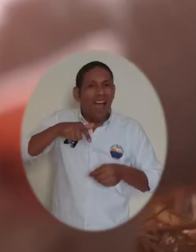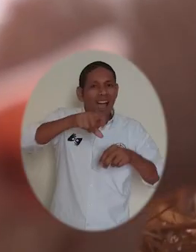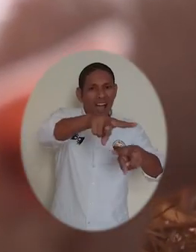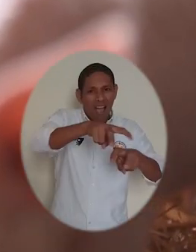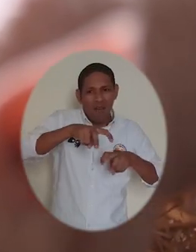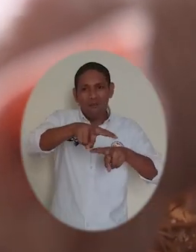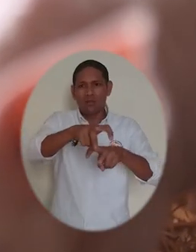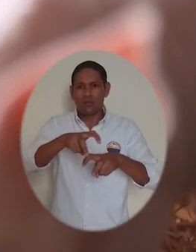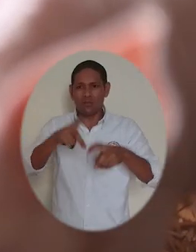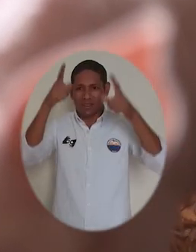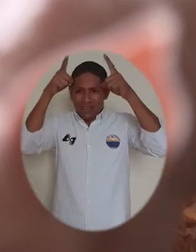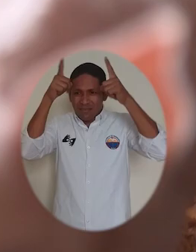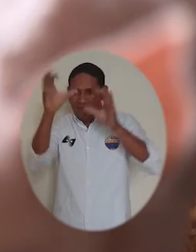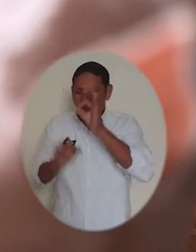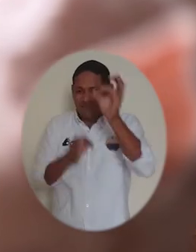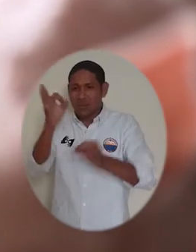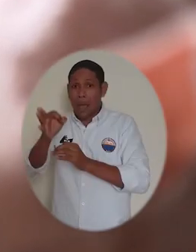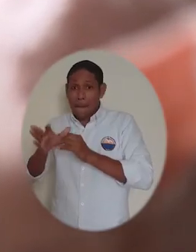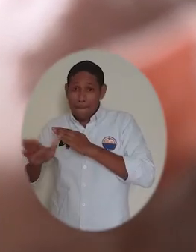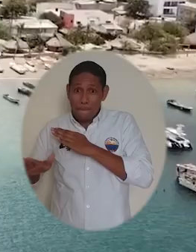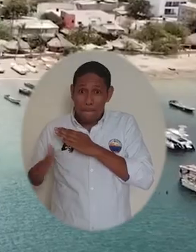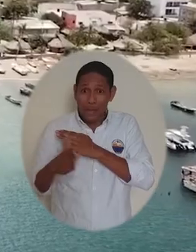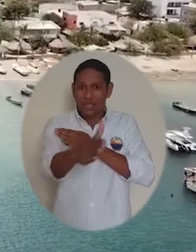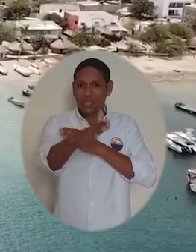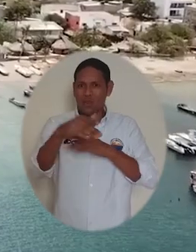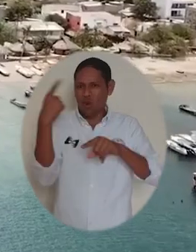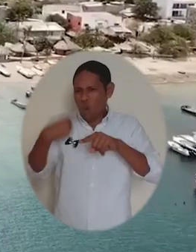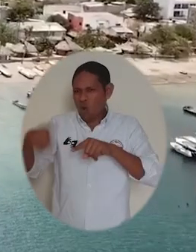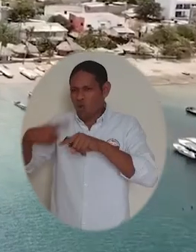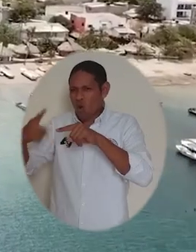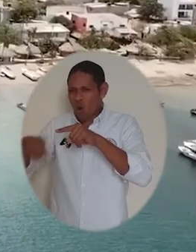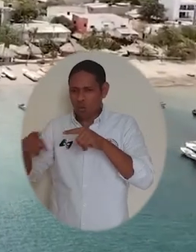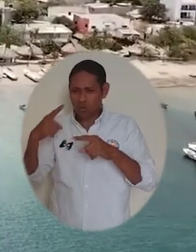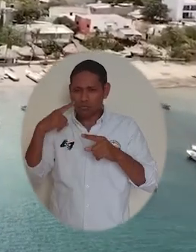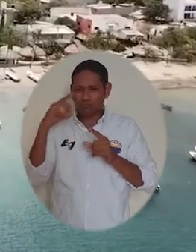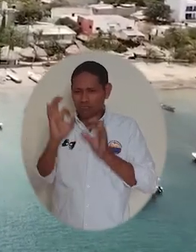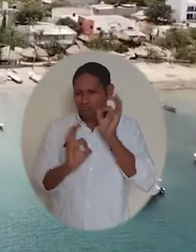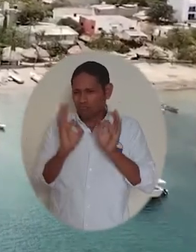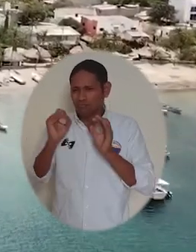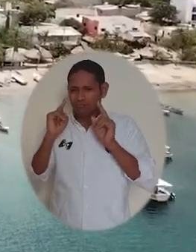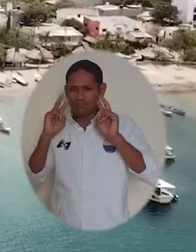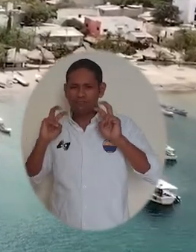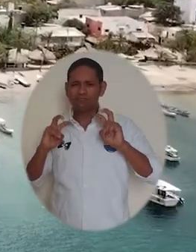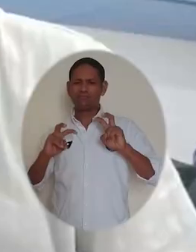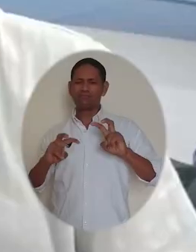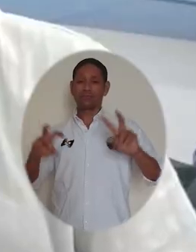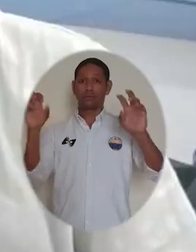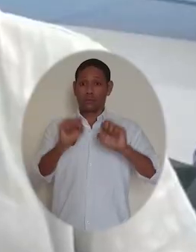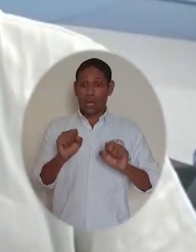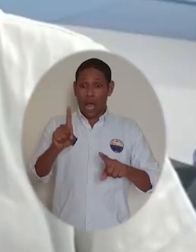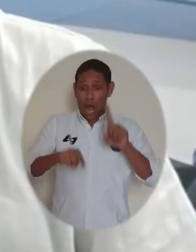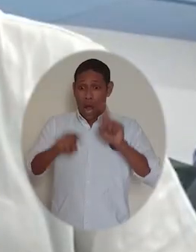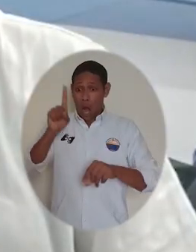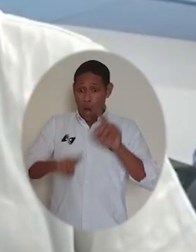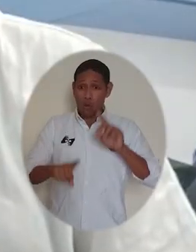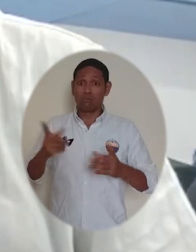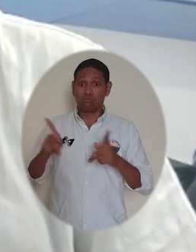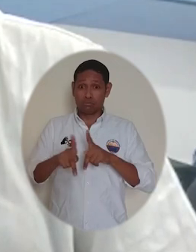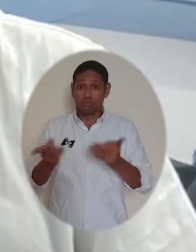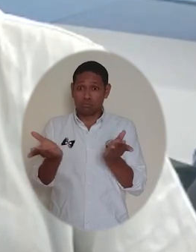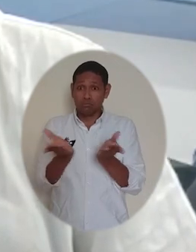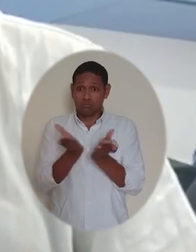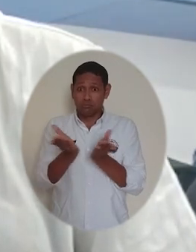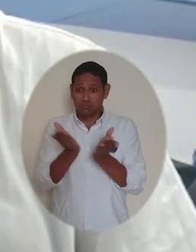agropecuario, agrícola, pescuario, pesquero y acuícola. También es la oportunidad para que nuestros